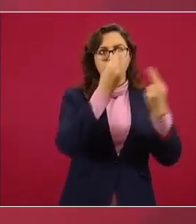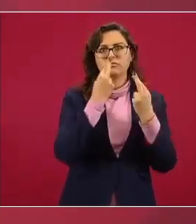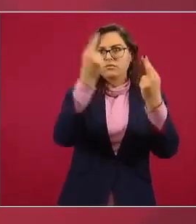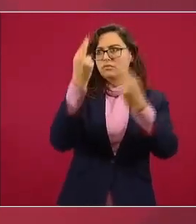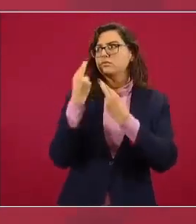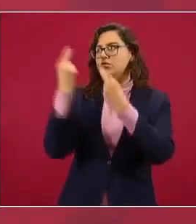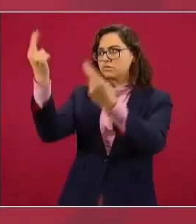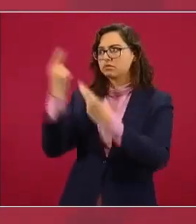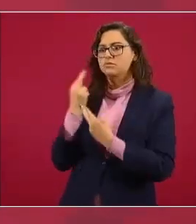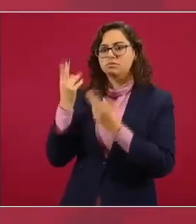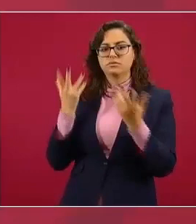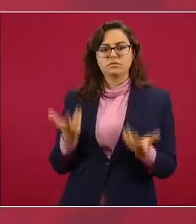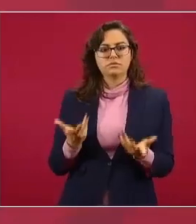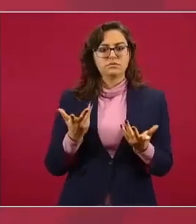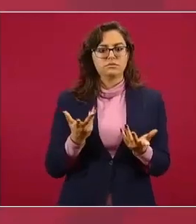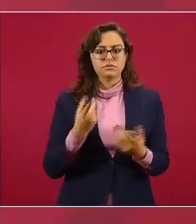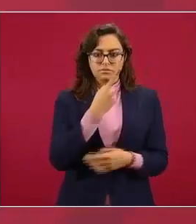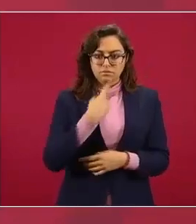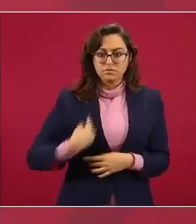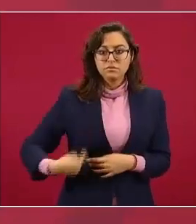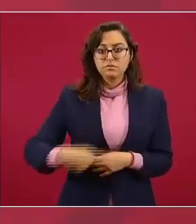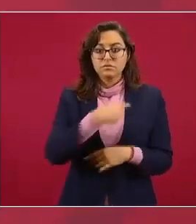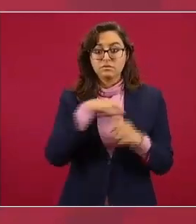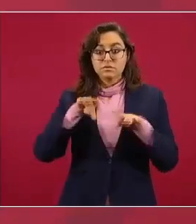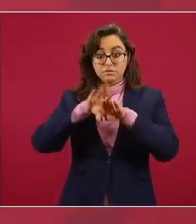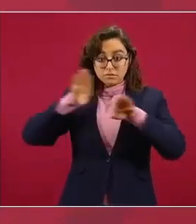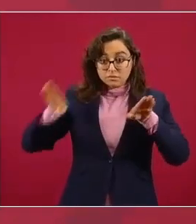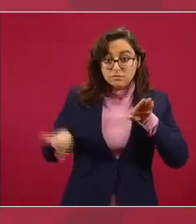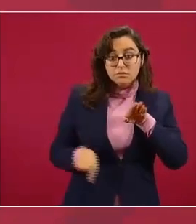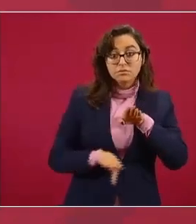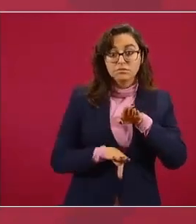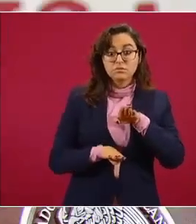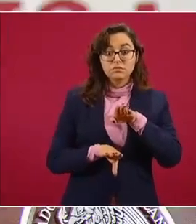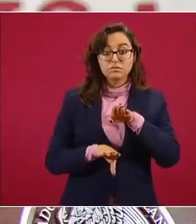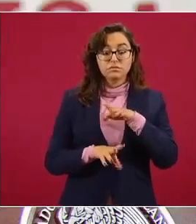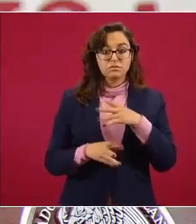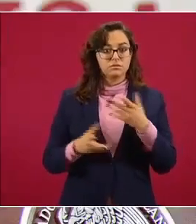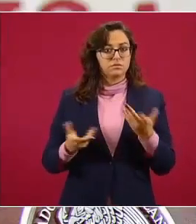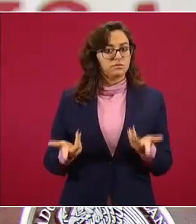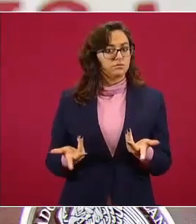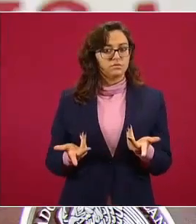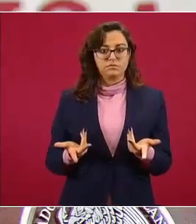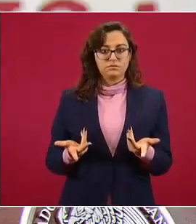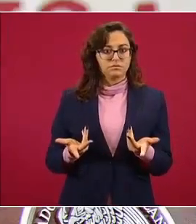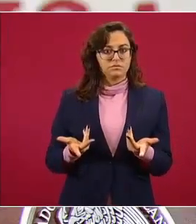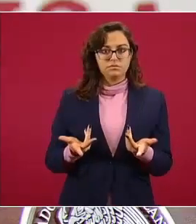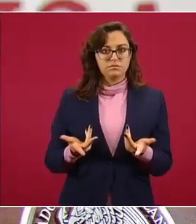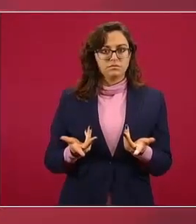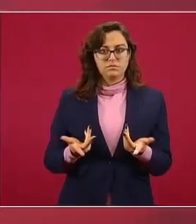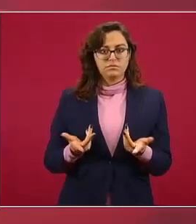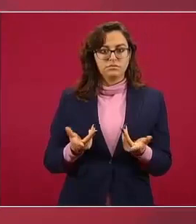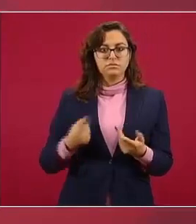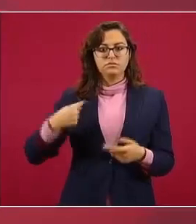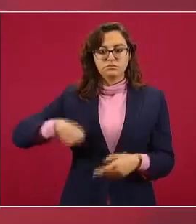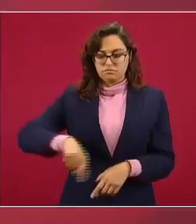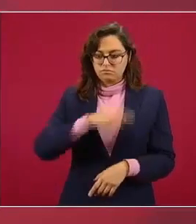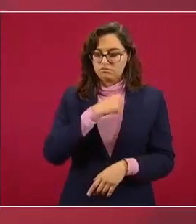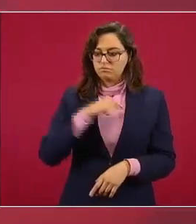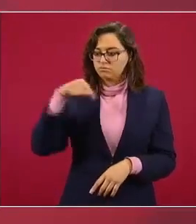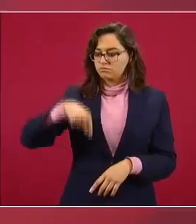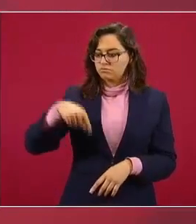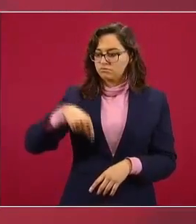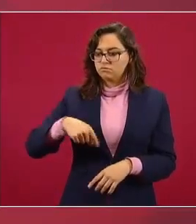colonia no somos un protectorazo somos un país